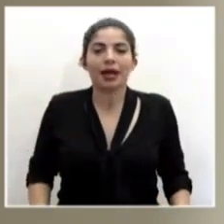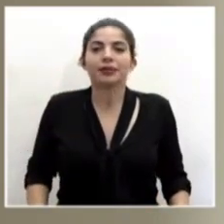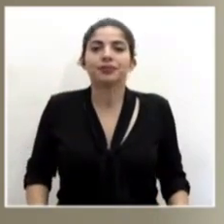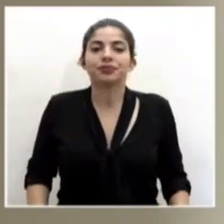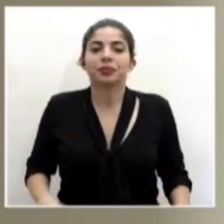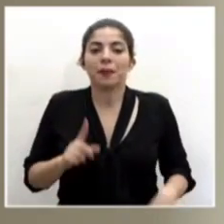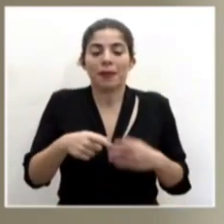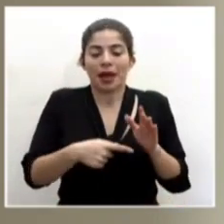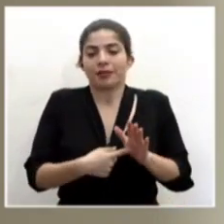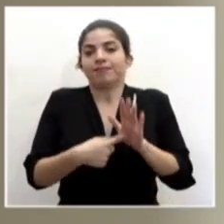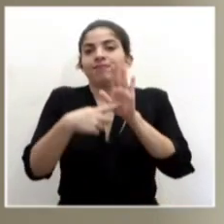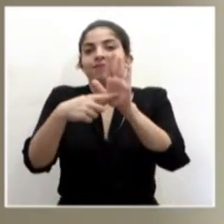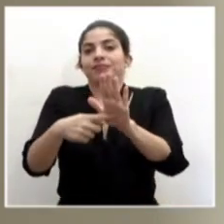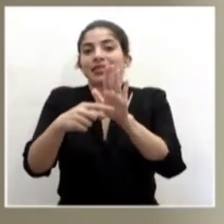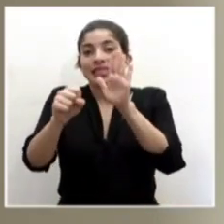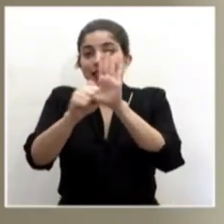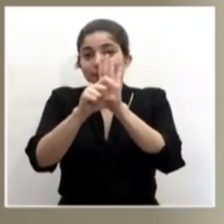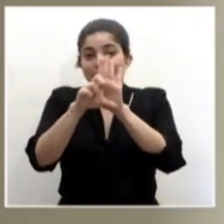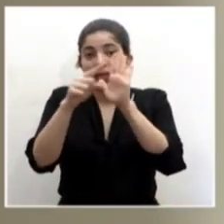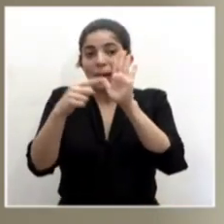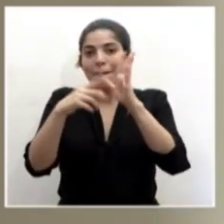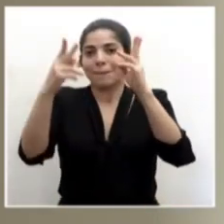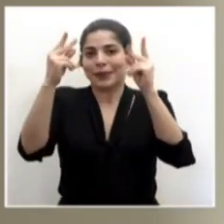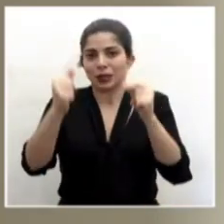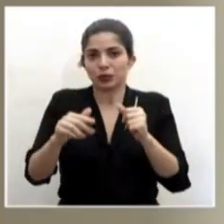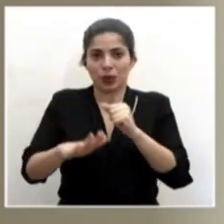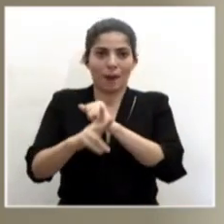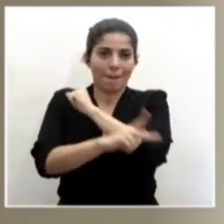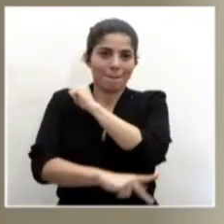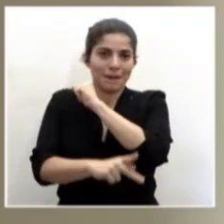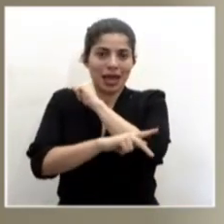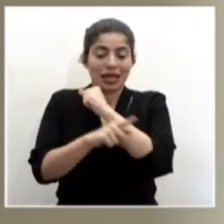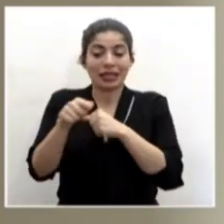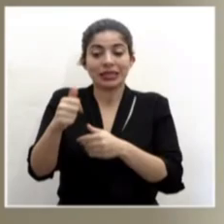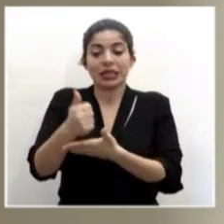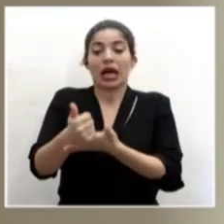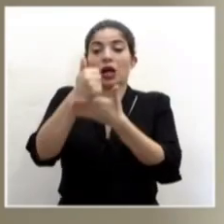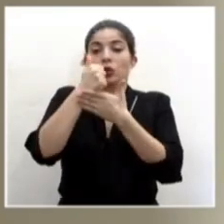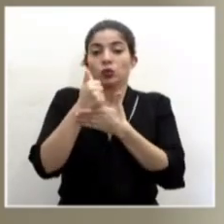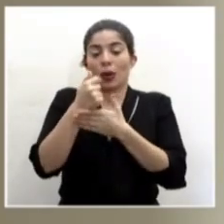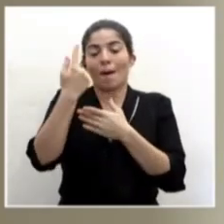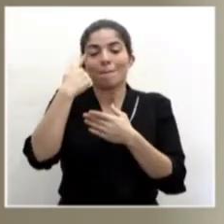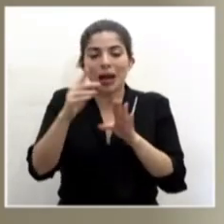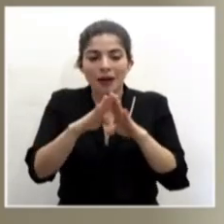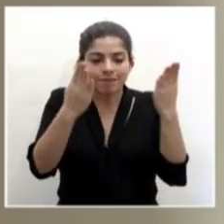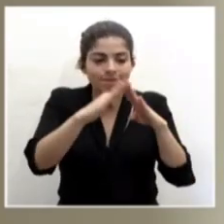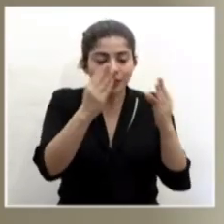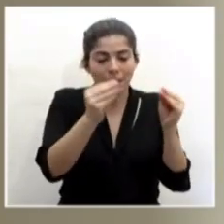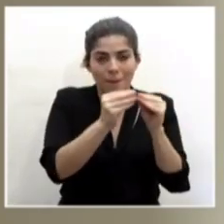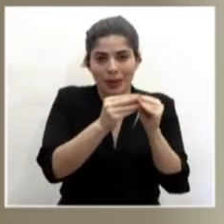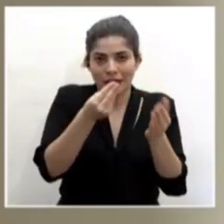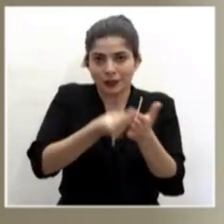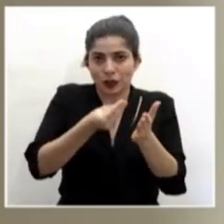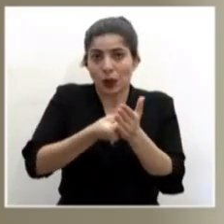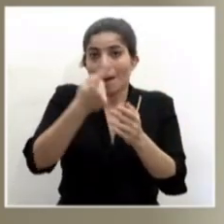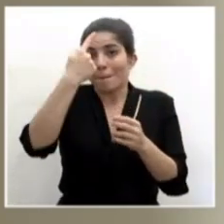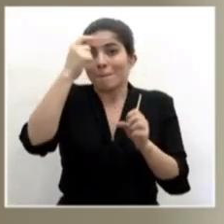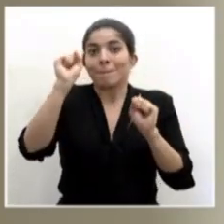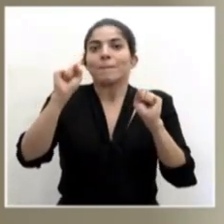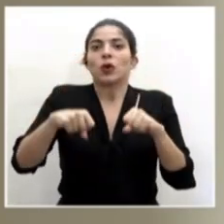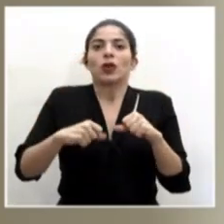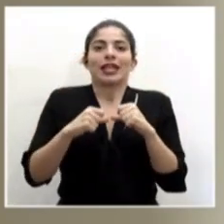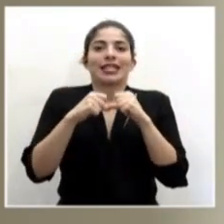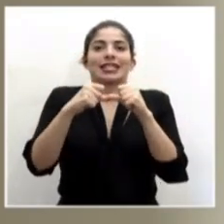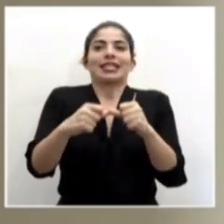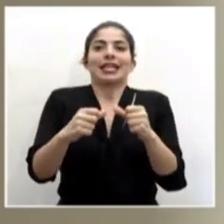presentando ante la Asamblea Legislativa el presupuesto de la República que nos permitirá además habilitar más recursos para poder seguir